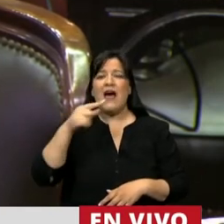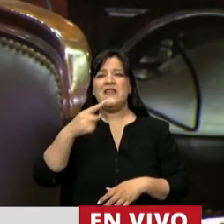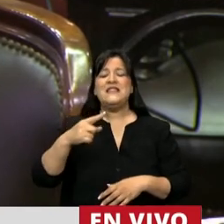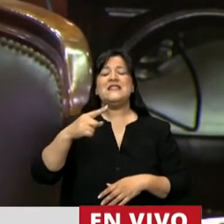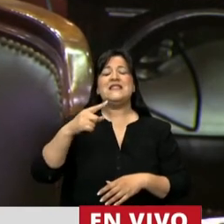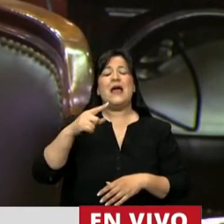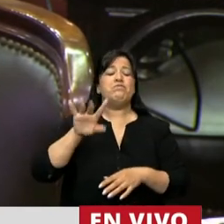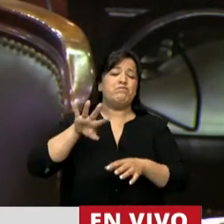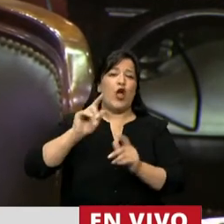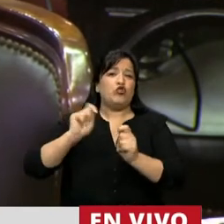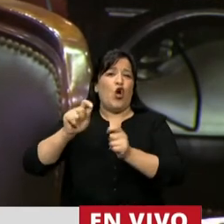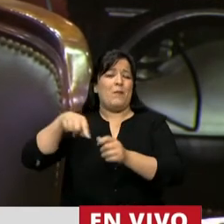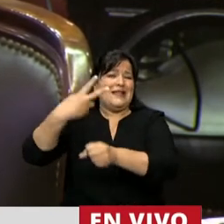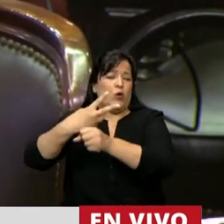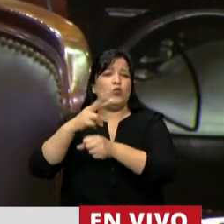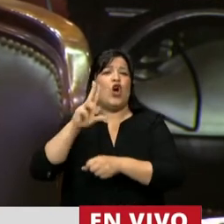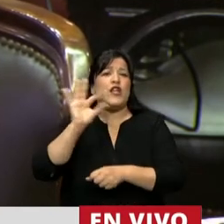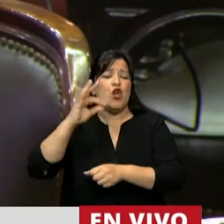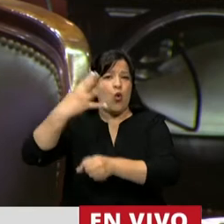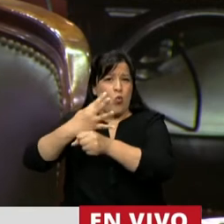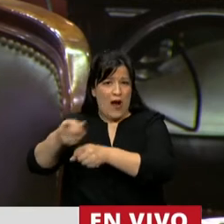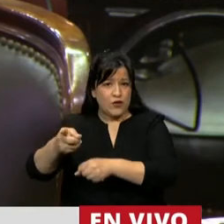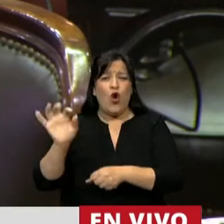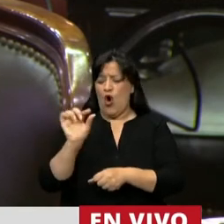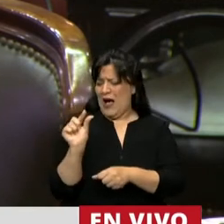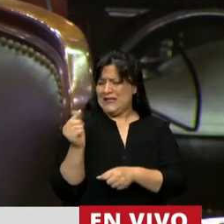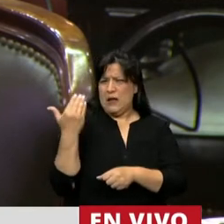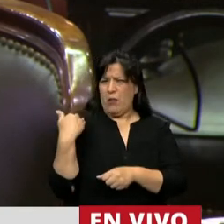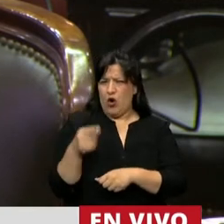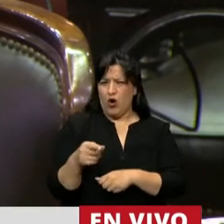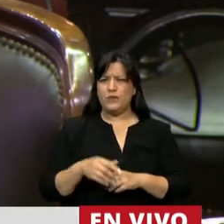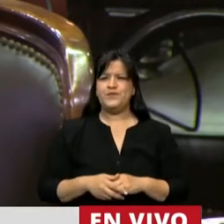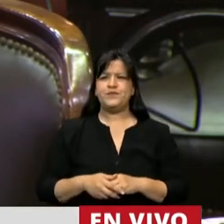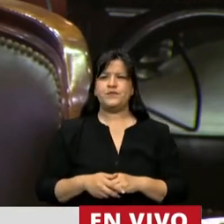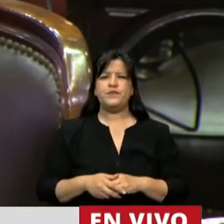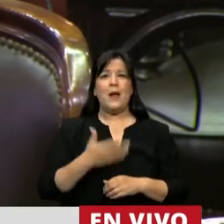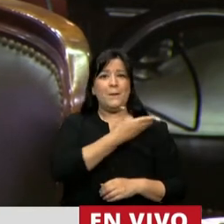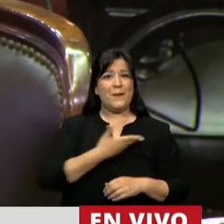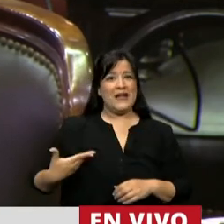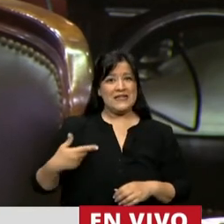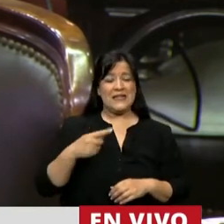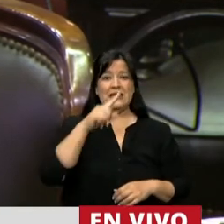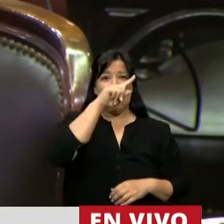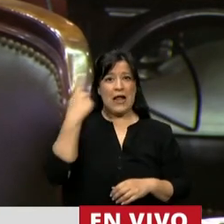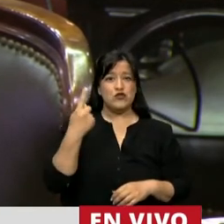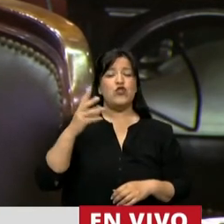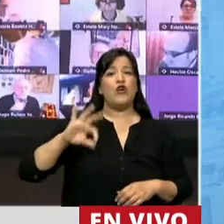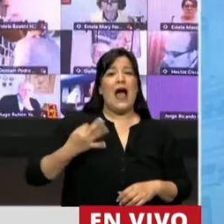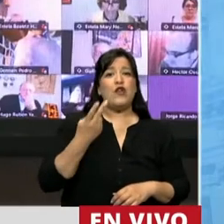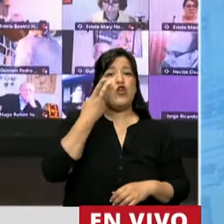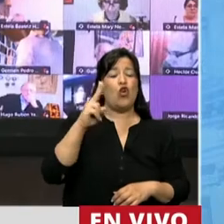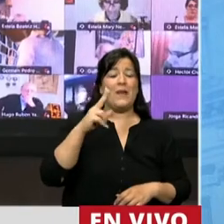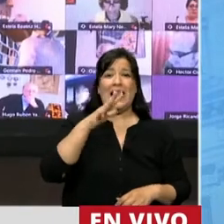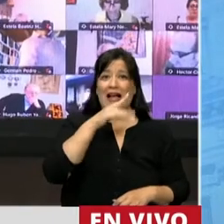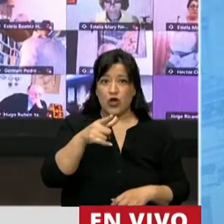Cuarto. O recientemente, la Presidenta de la Nación, en el año 2014, por ejemplo,